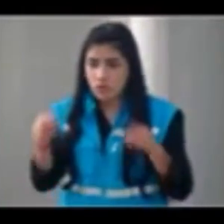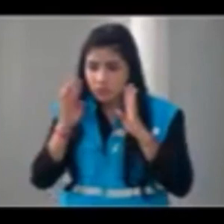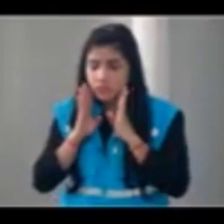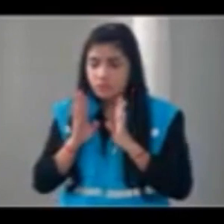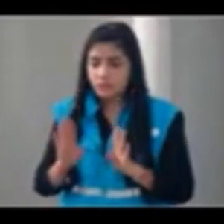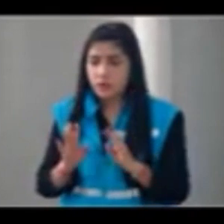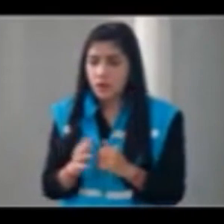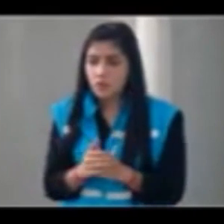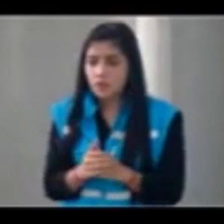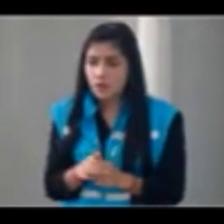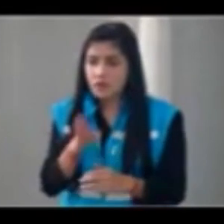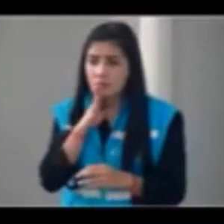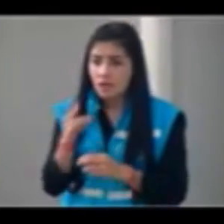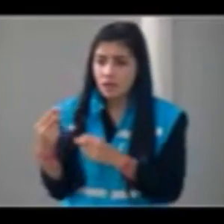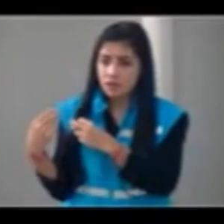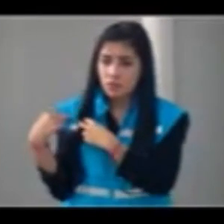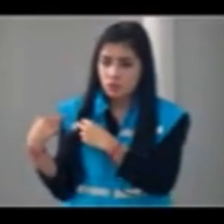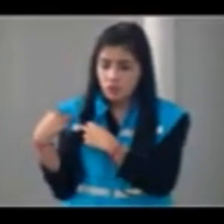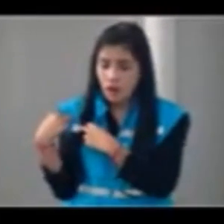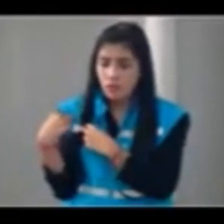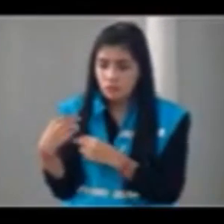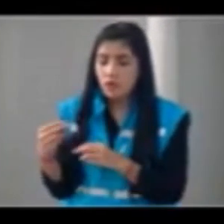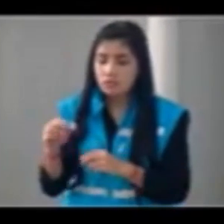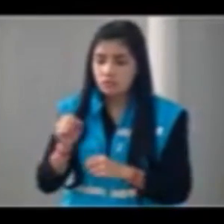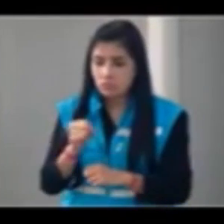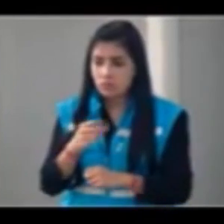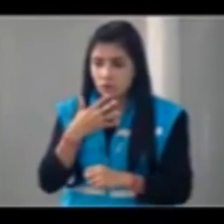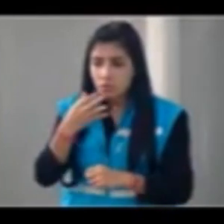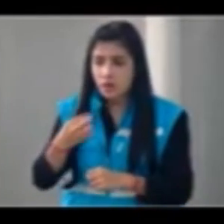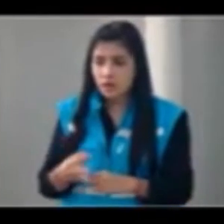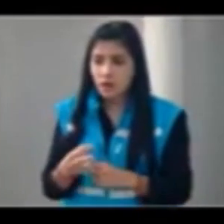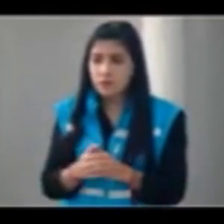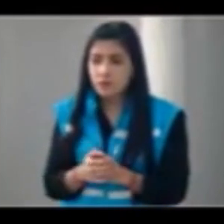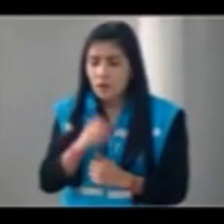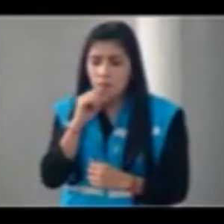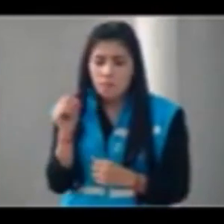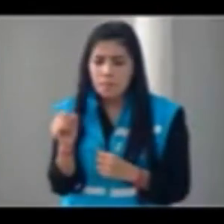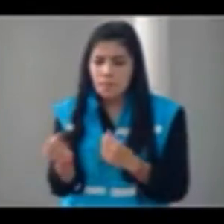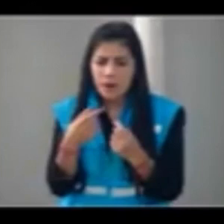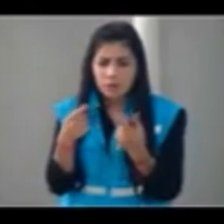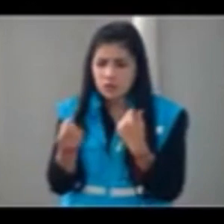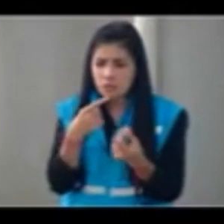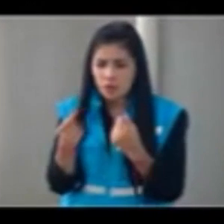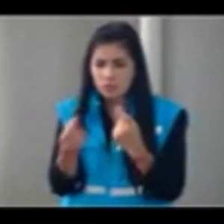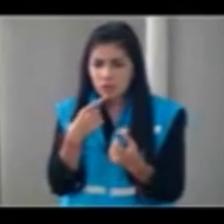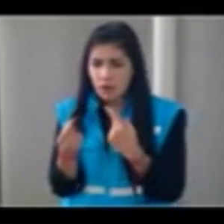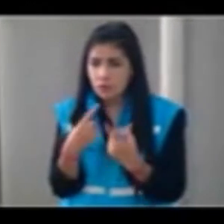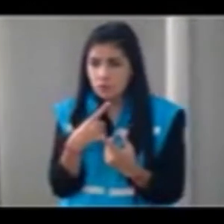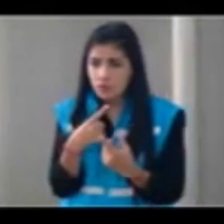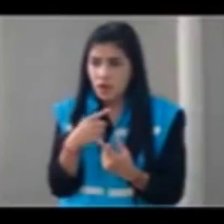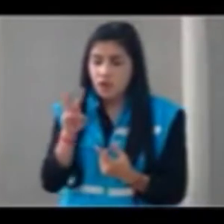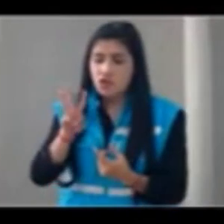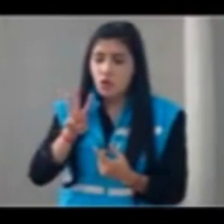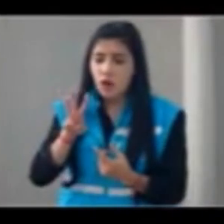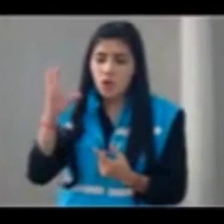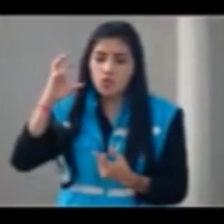responsable de todo esto que asumía esa responsabilidad pero sí que hay muchas preguntas porque pues hay unos audios de los que se hablan en la W que nunca quisieron publicar y